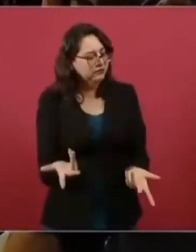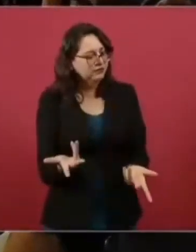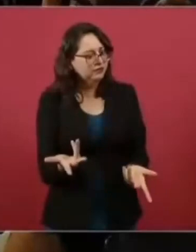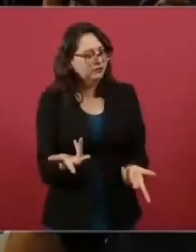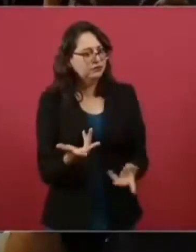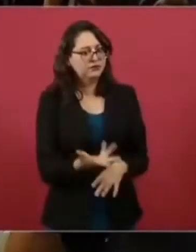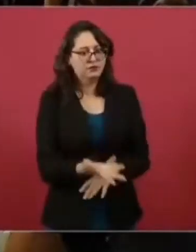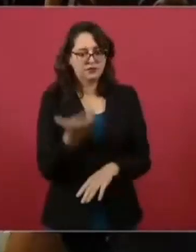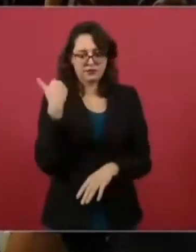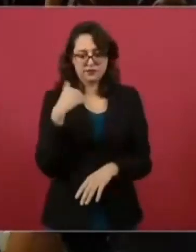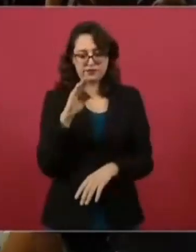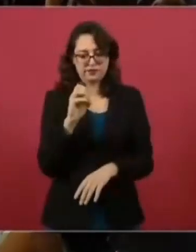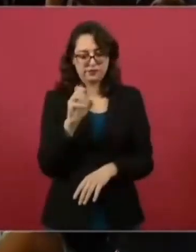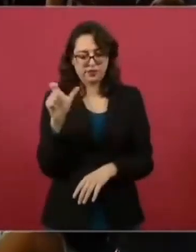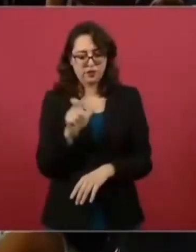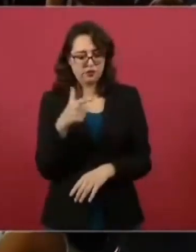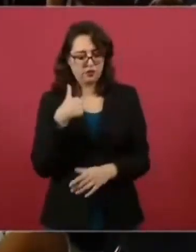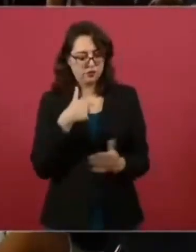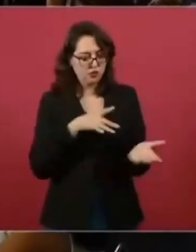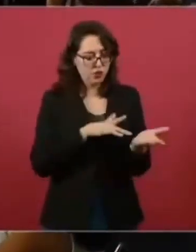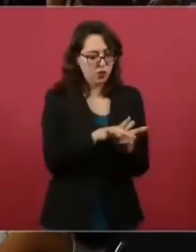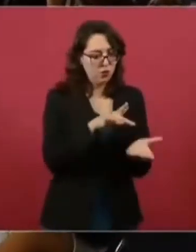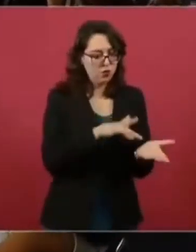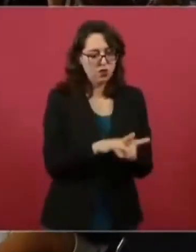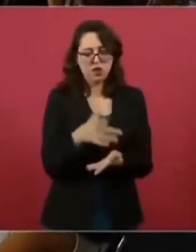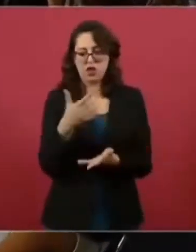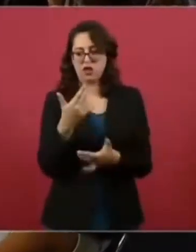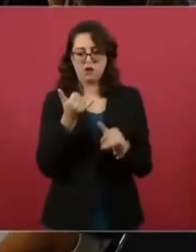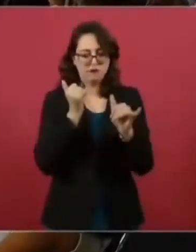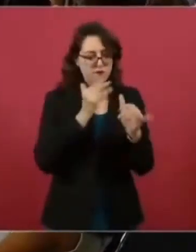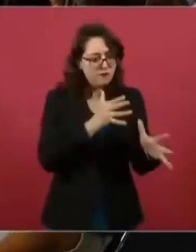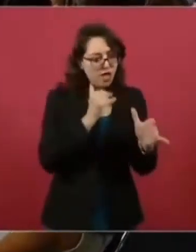que me ayudé en varios enjuagues.